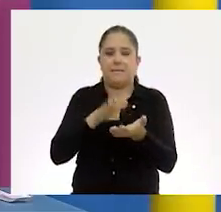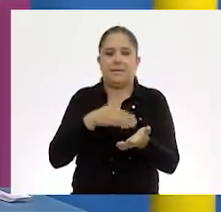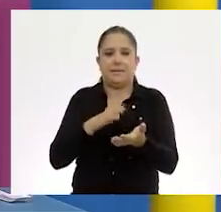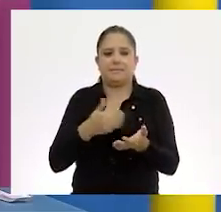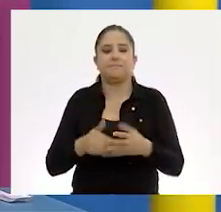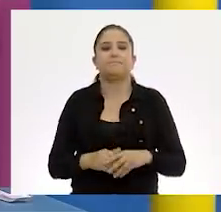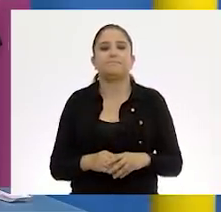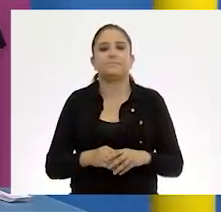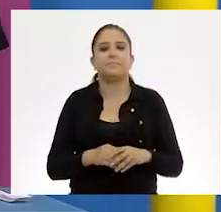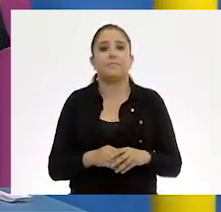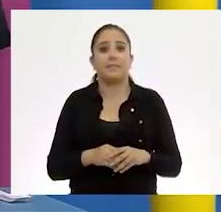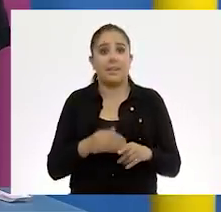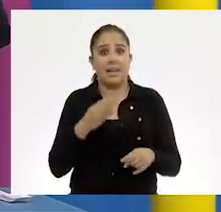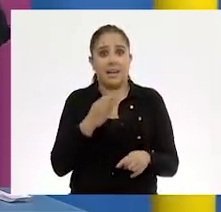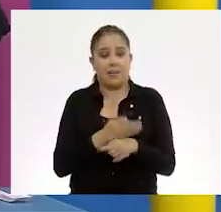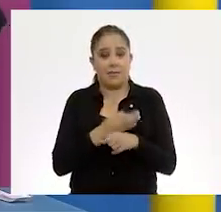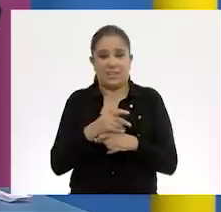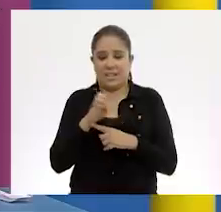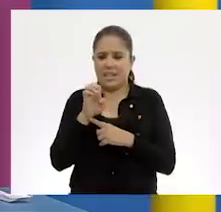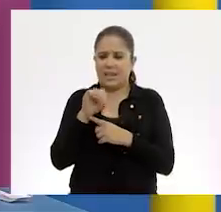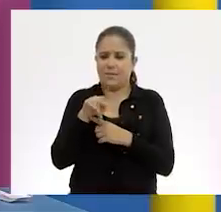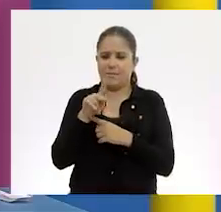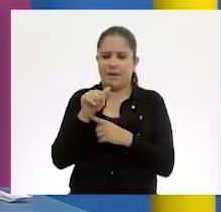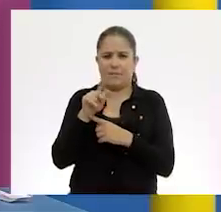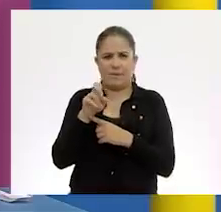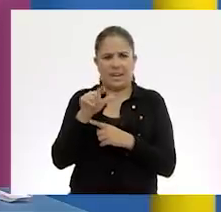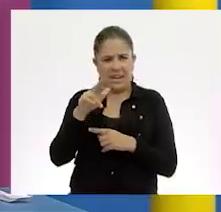¿Tienen alguna familiaridad con el término de empapelar?